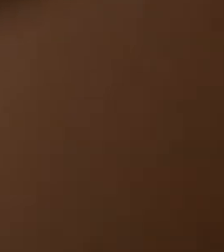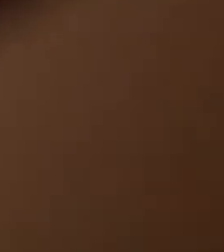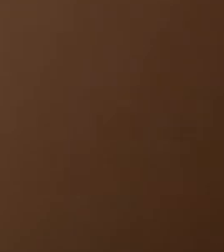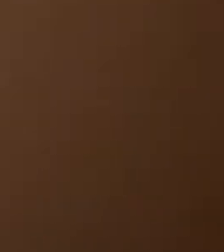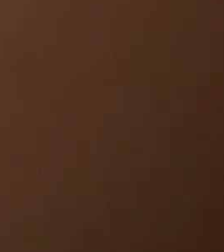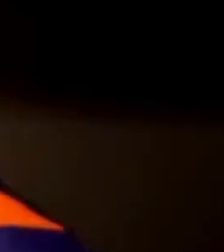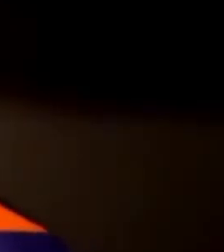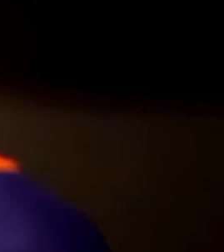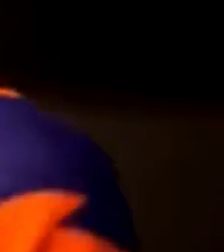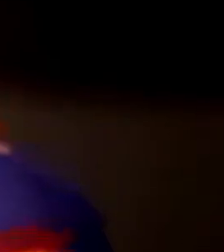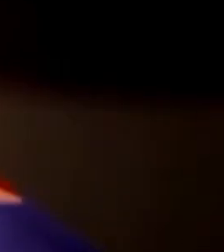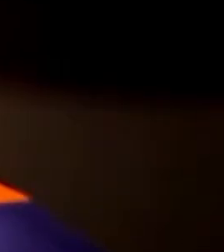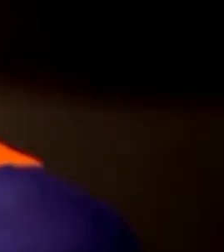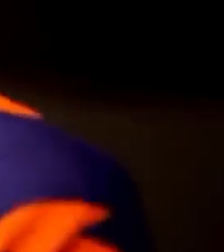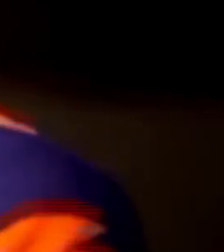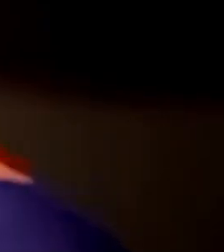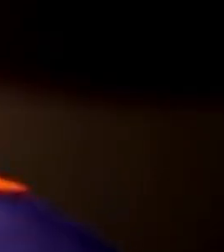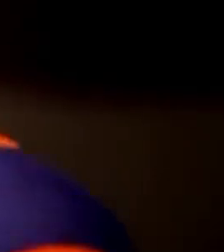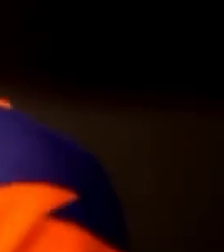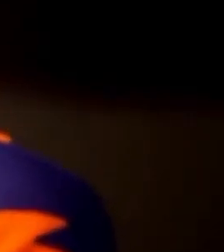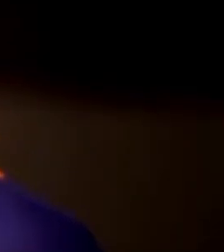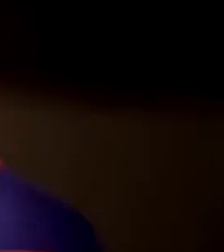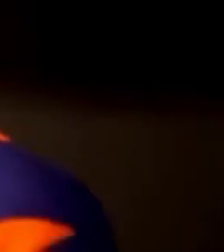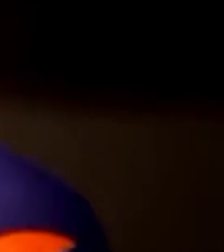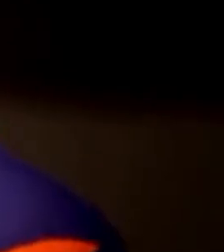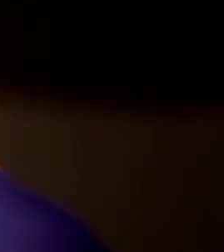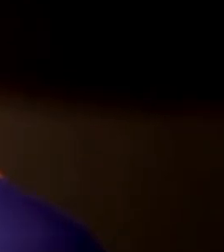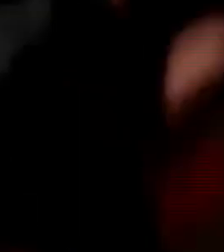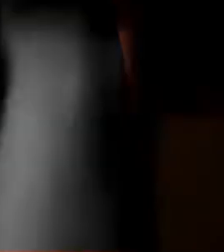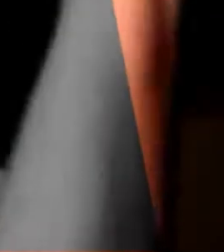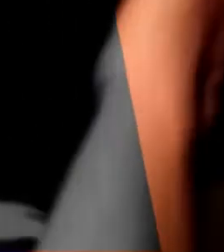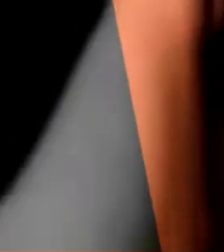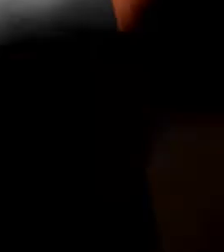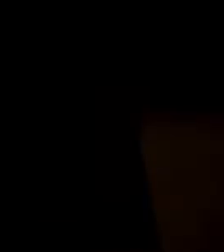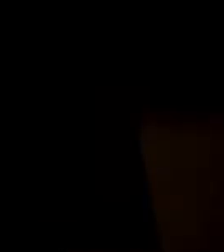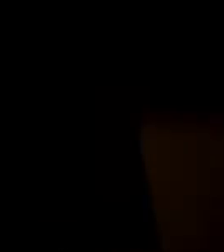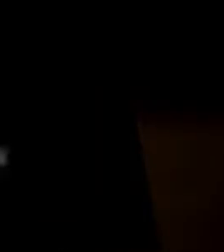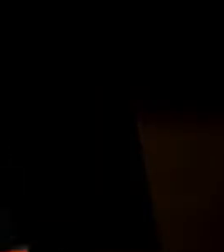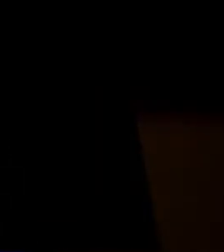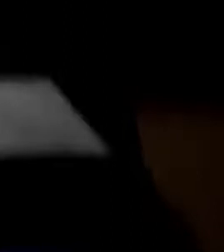y a Santi se lo llevó